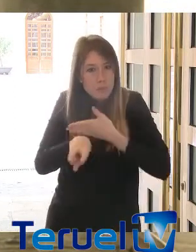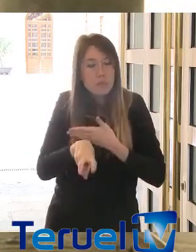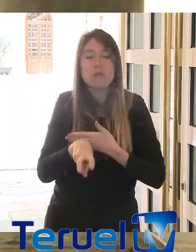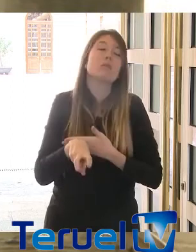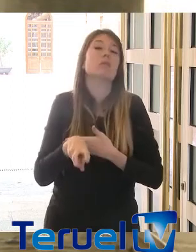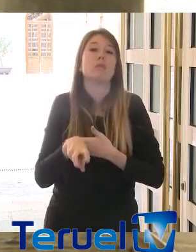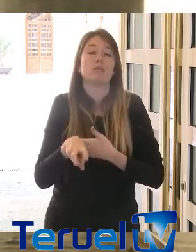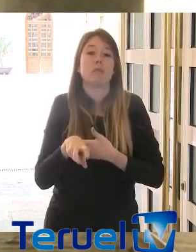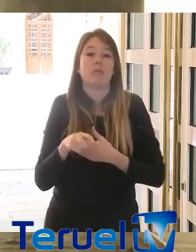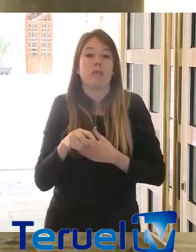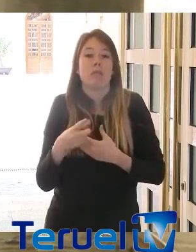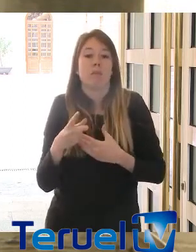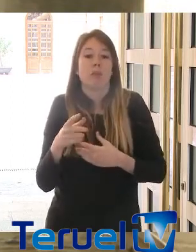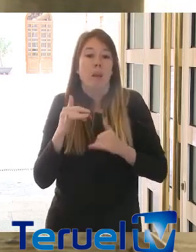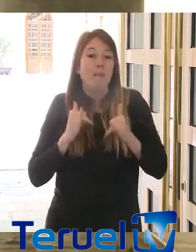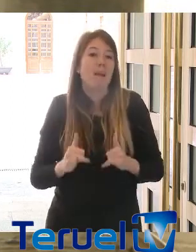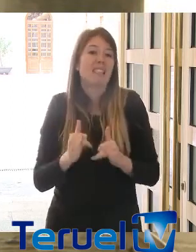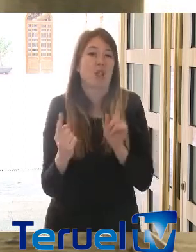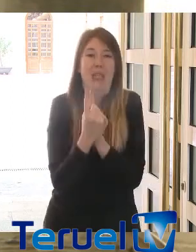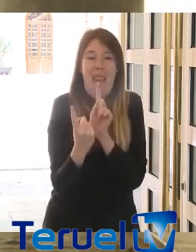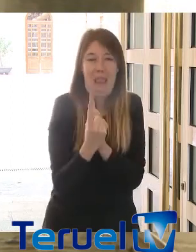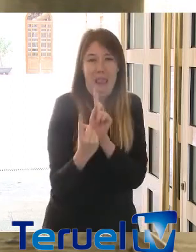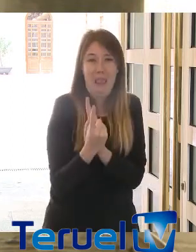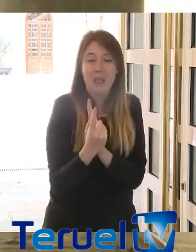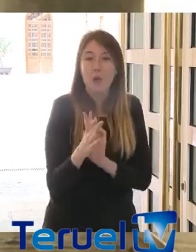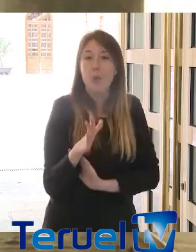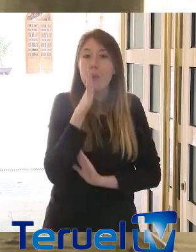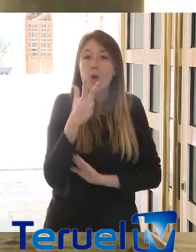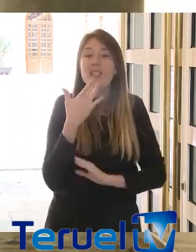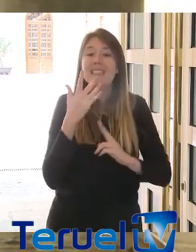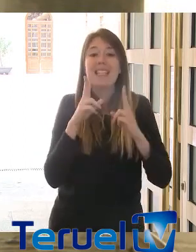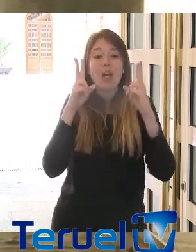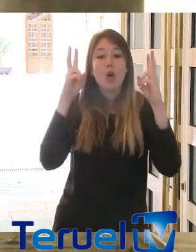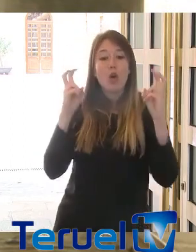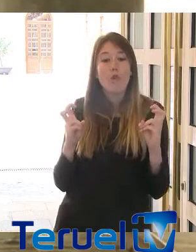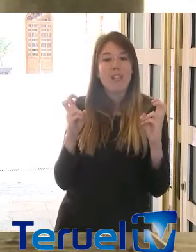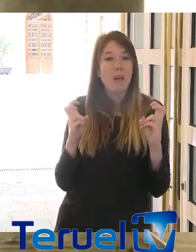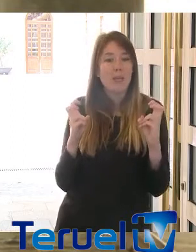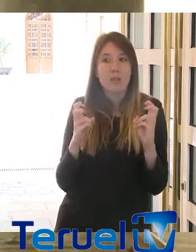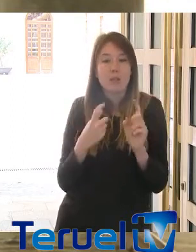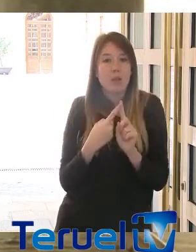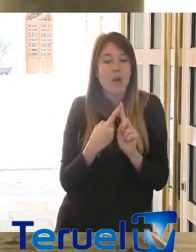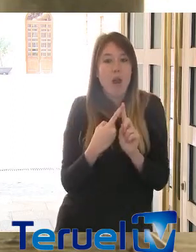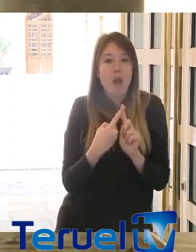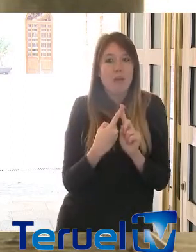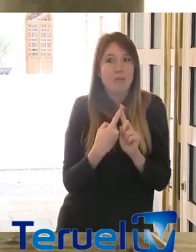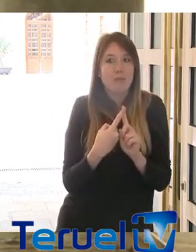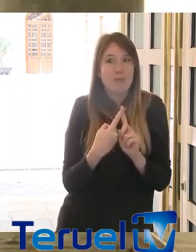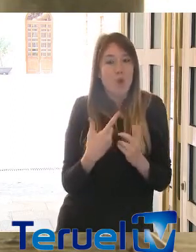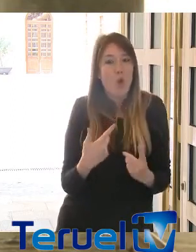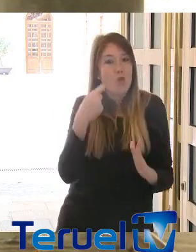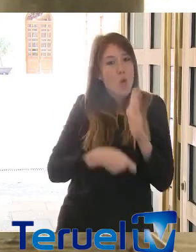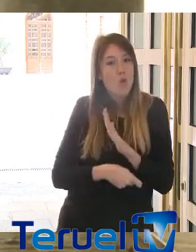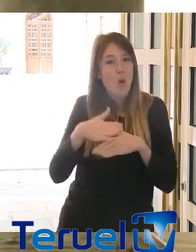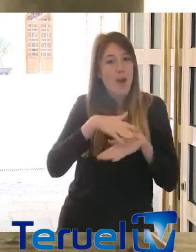en forma de paseos breves, porque si el confinamiento es atroz para una persona adulta, para un